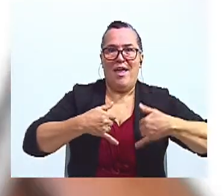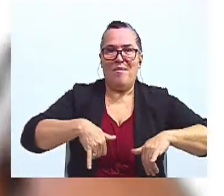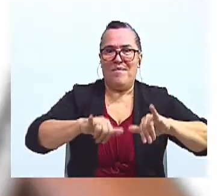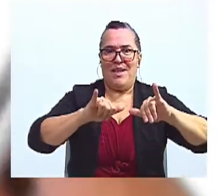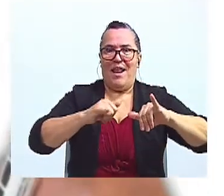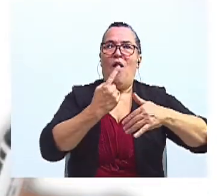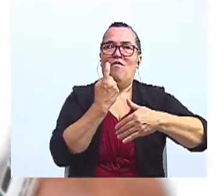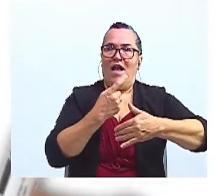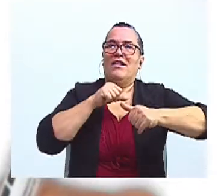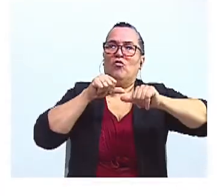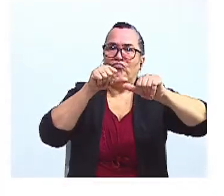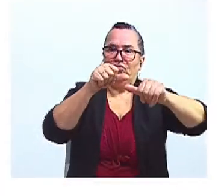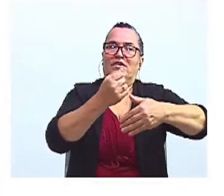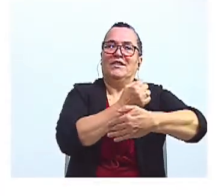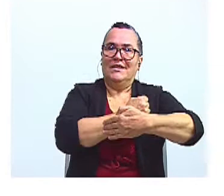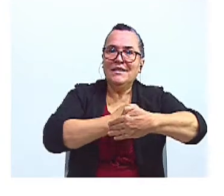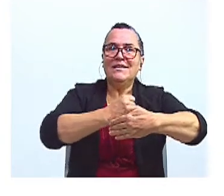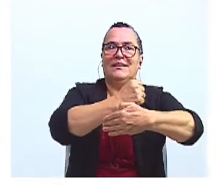Continúa.